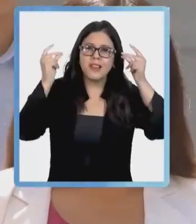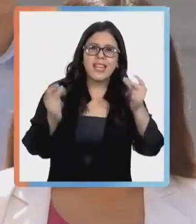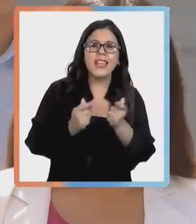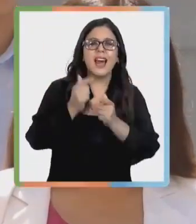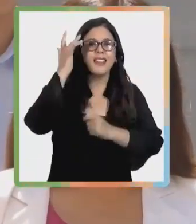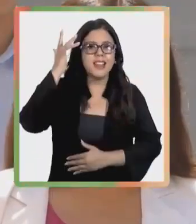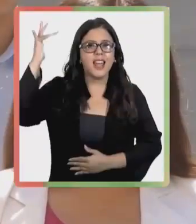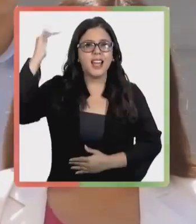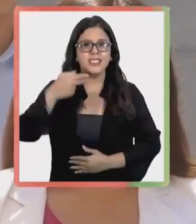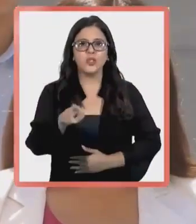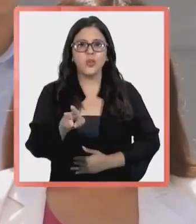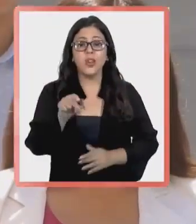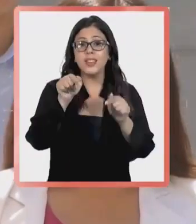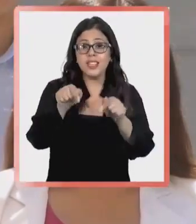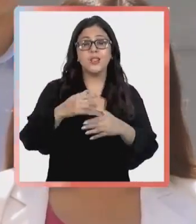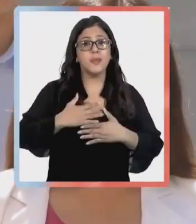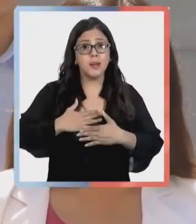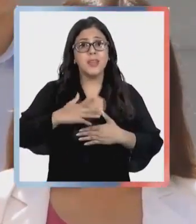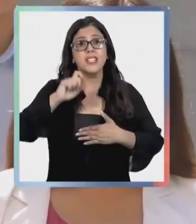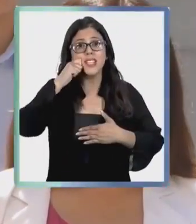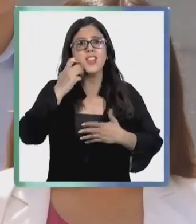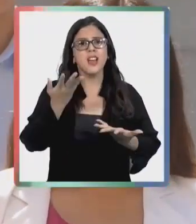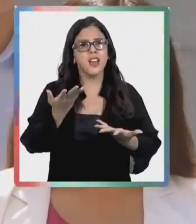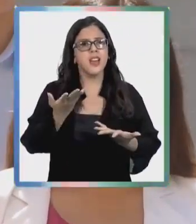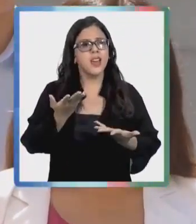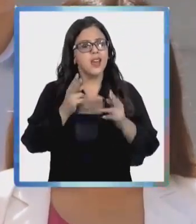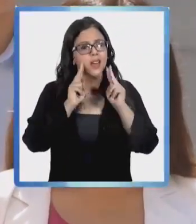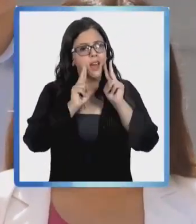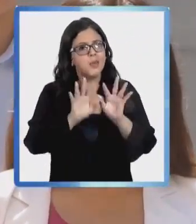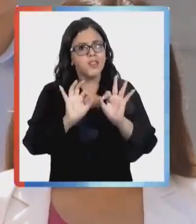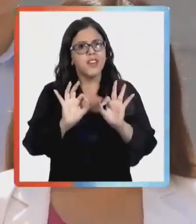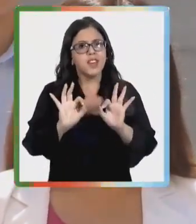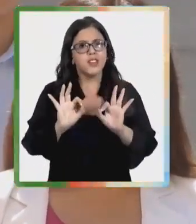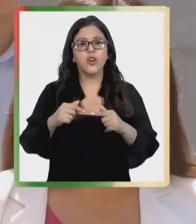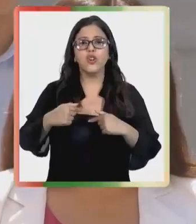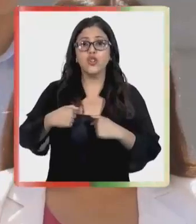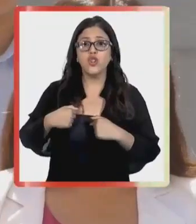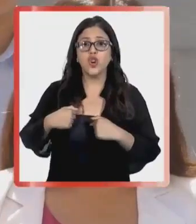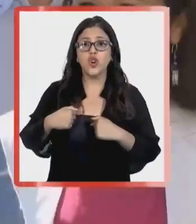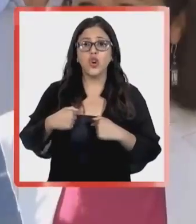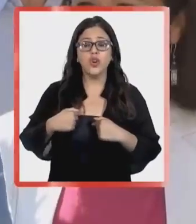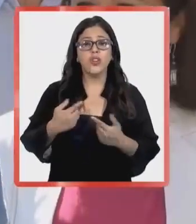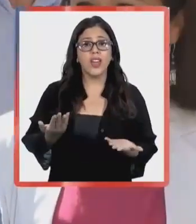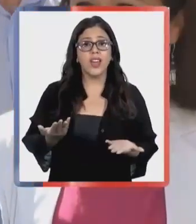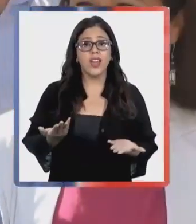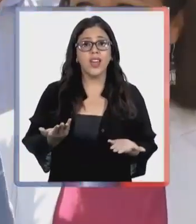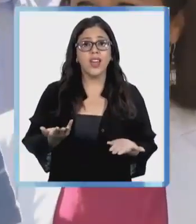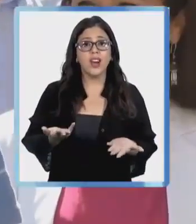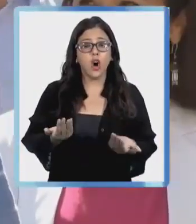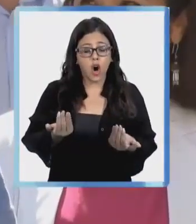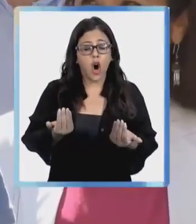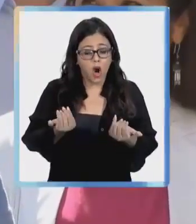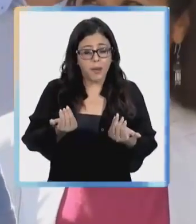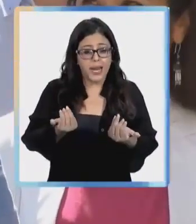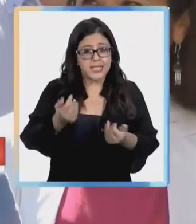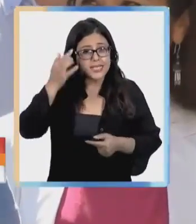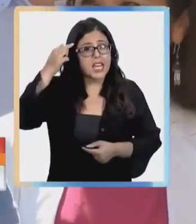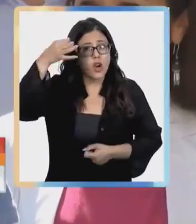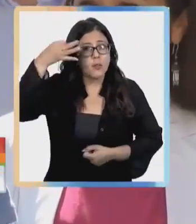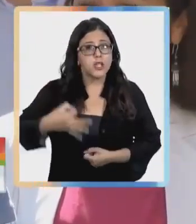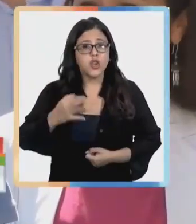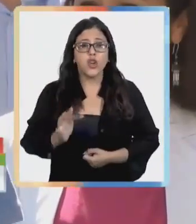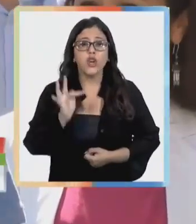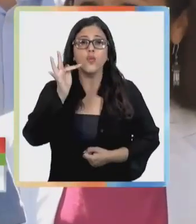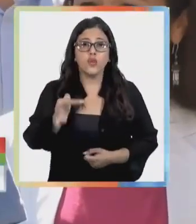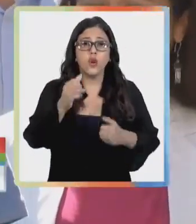su destreza, su inteligencia. Y eso para mí es muy gratificante de ver. Me paro aquí con la convicción y la esperanza de